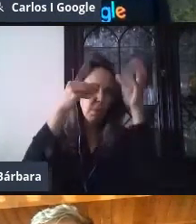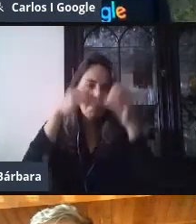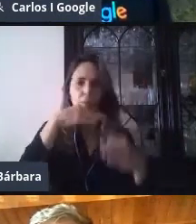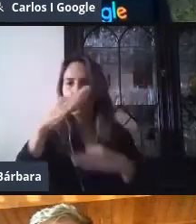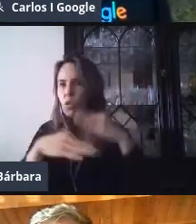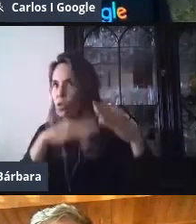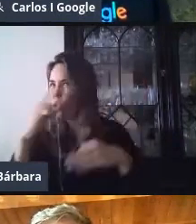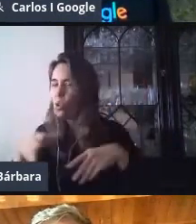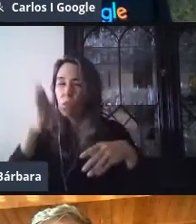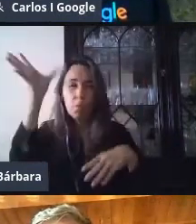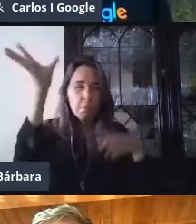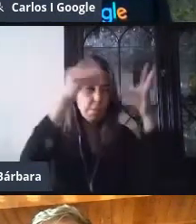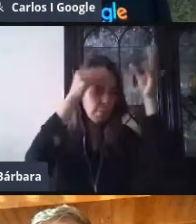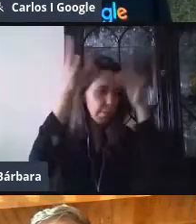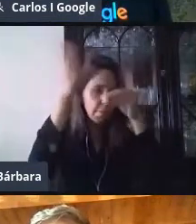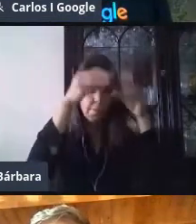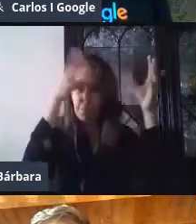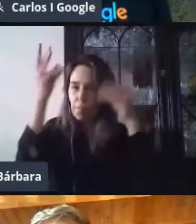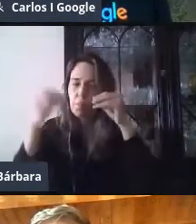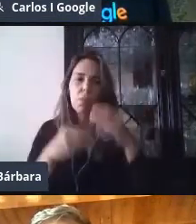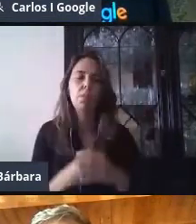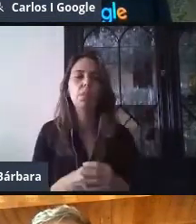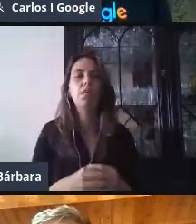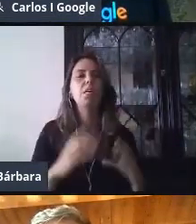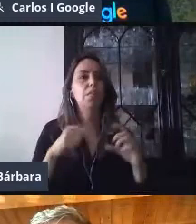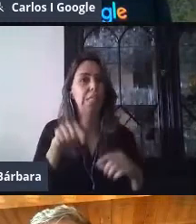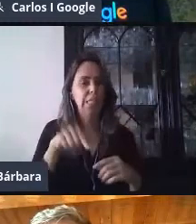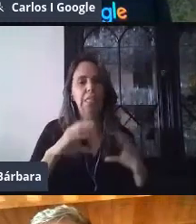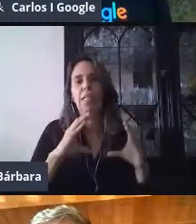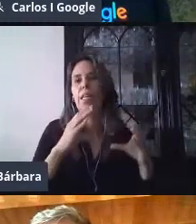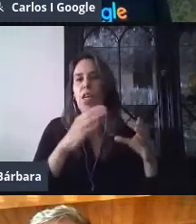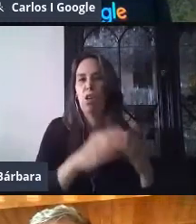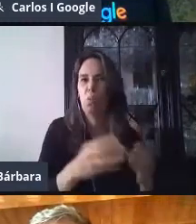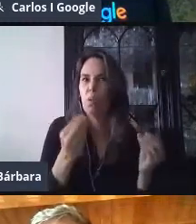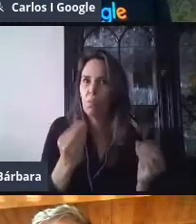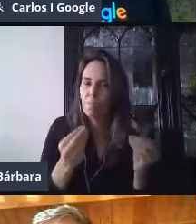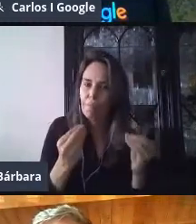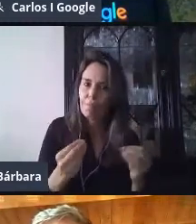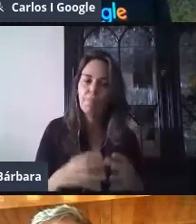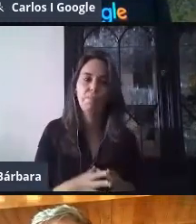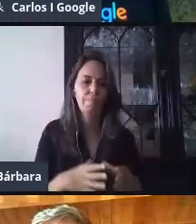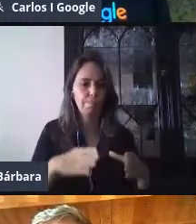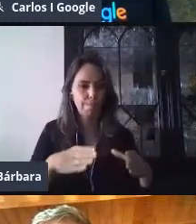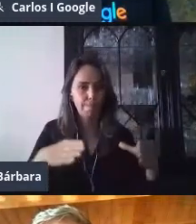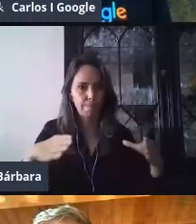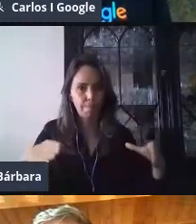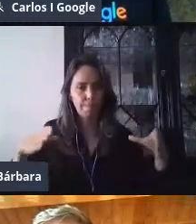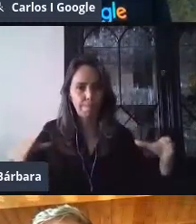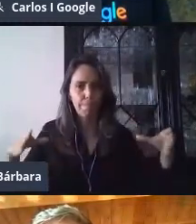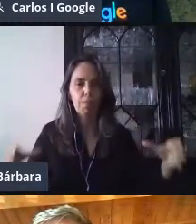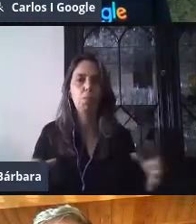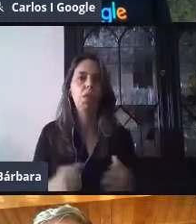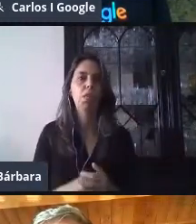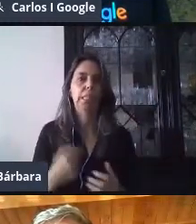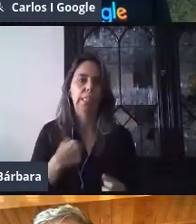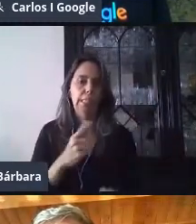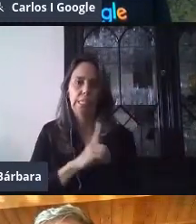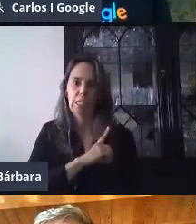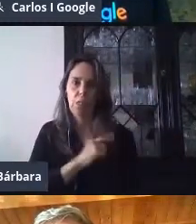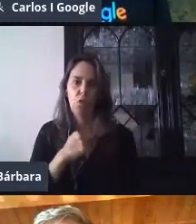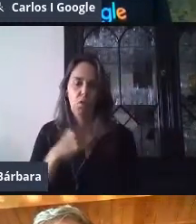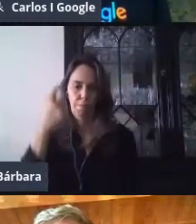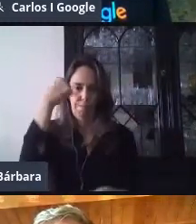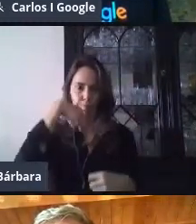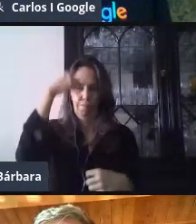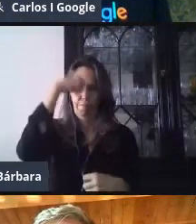mucho. Creo que vamos a tener una comunidad con mayor capacidad para ser autodidactas, tanto maestras y maestros